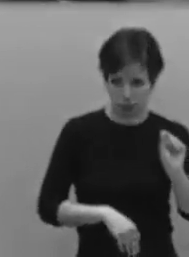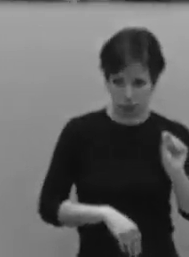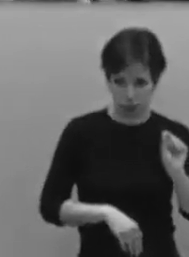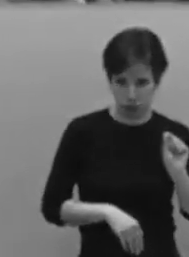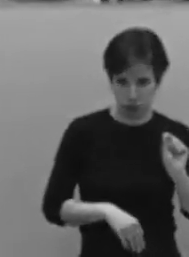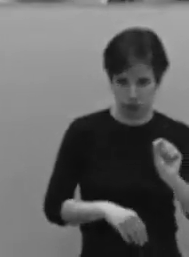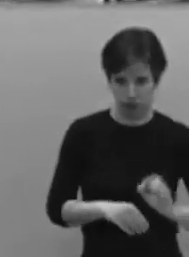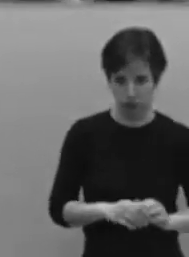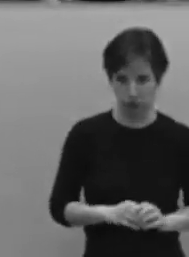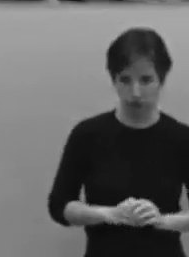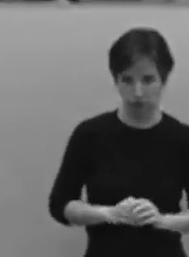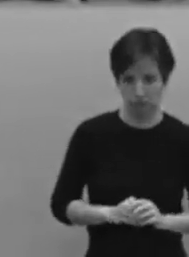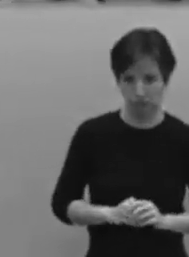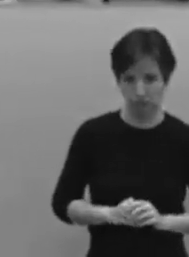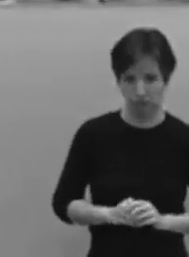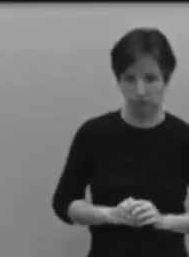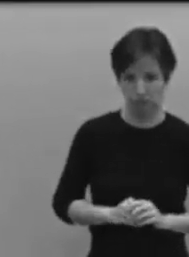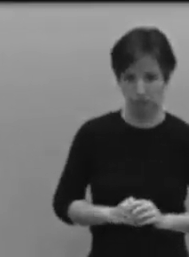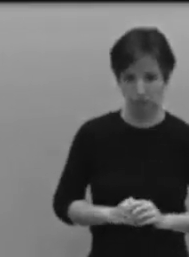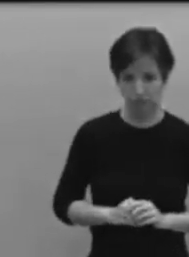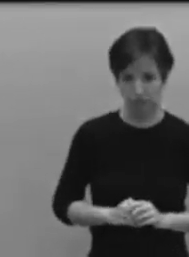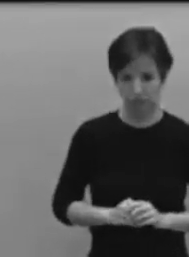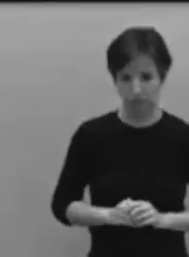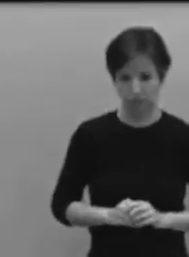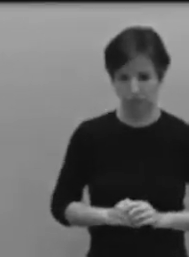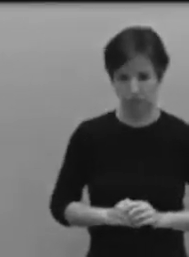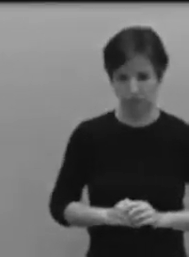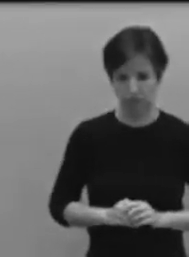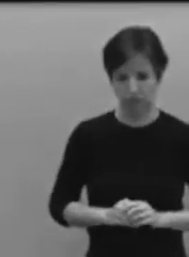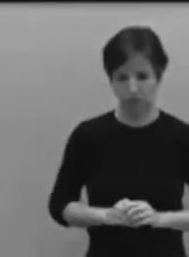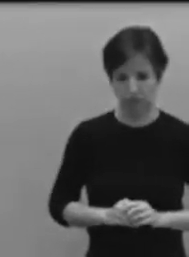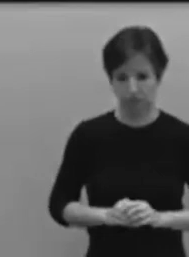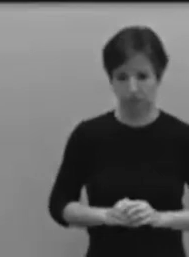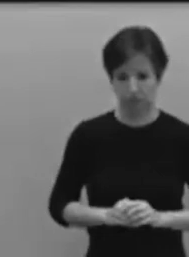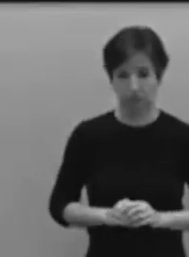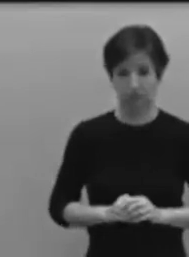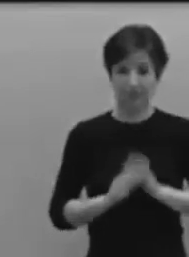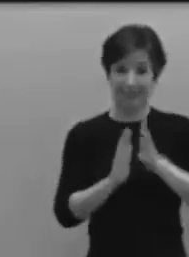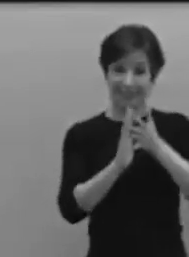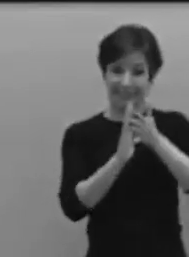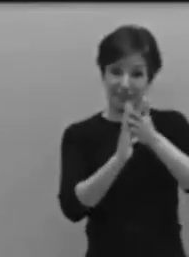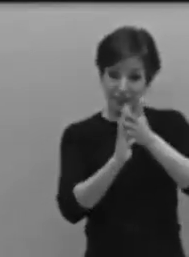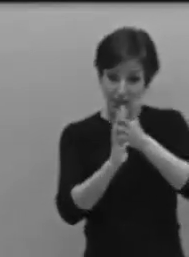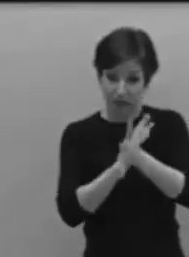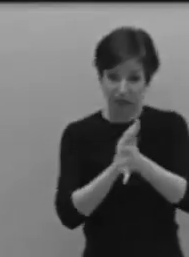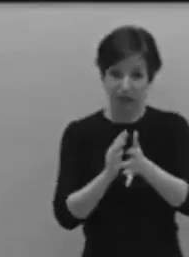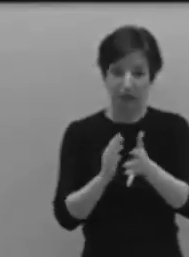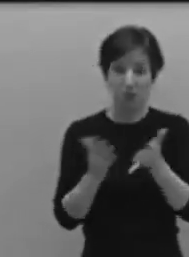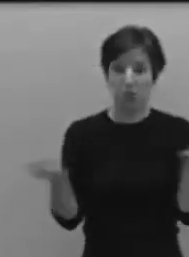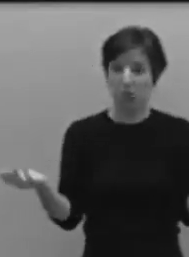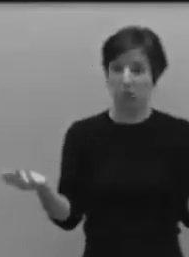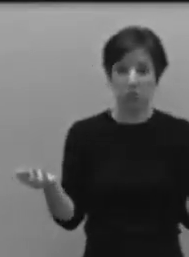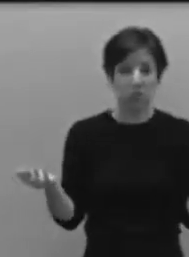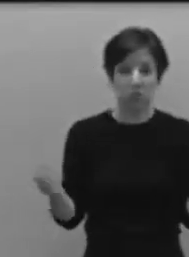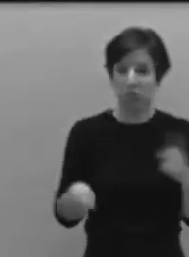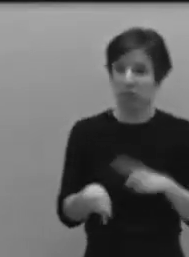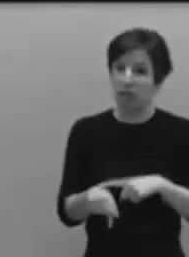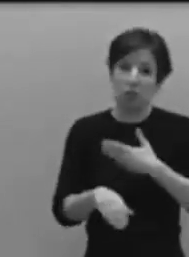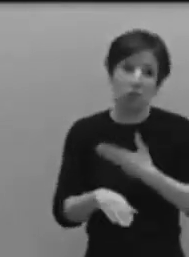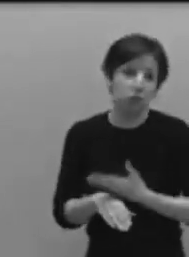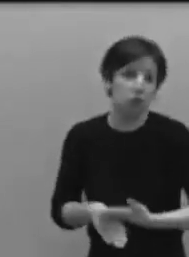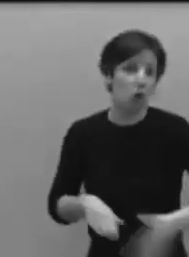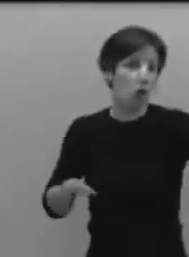Eso significa que tenemos todo el tiempo del mundo por delante. Pero yo creo que en una hora cuarenta